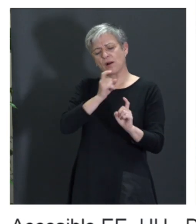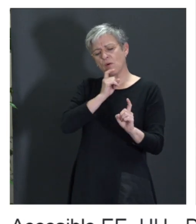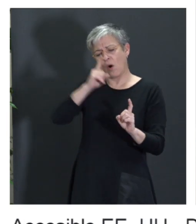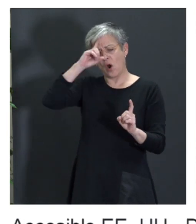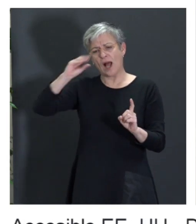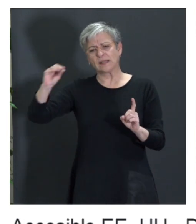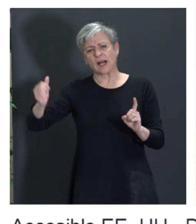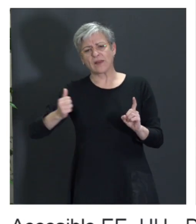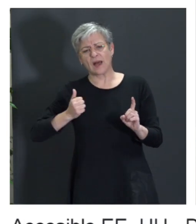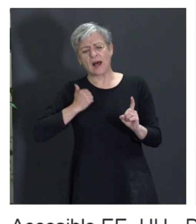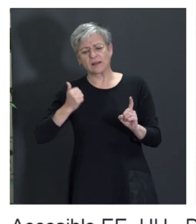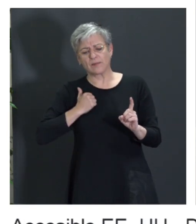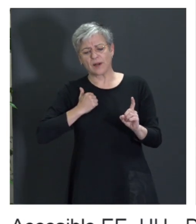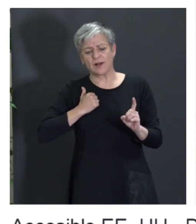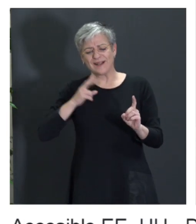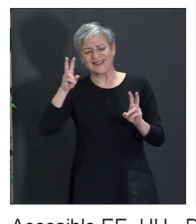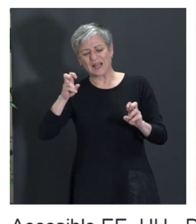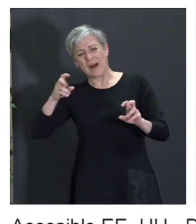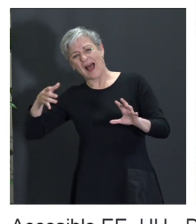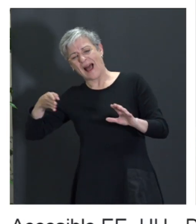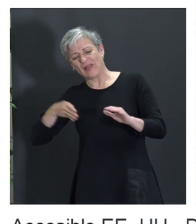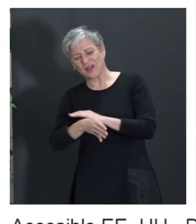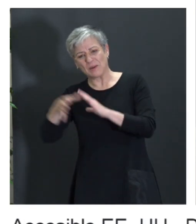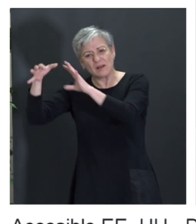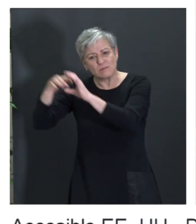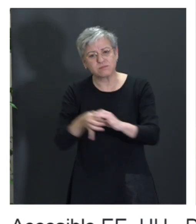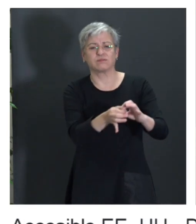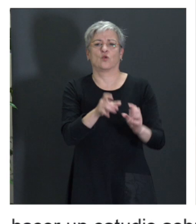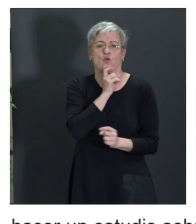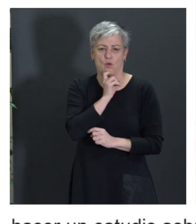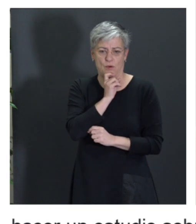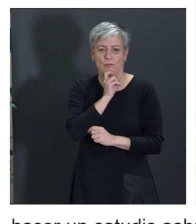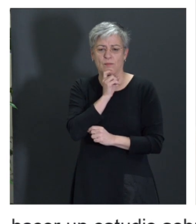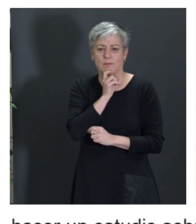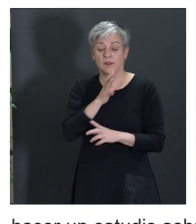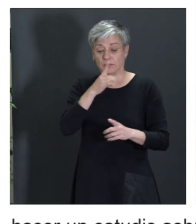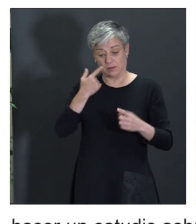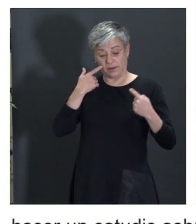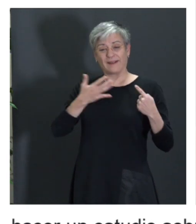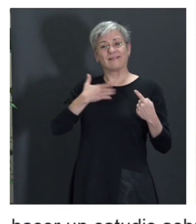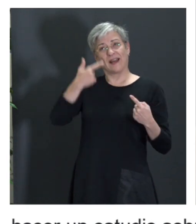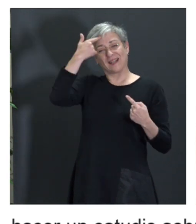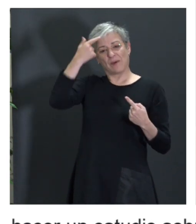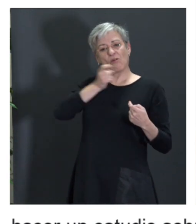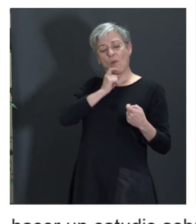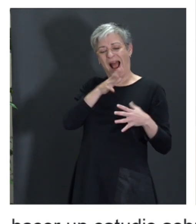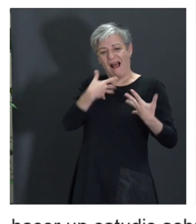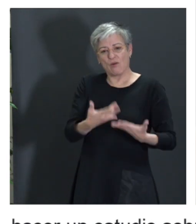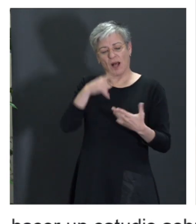servir para apoyar los temas relacionados con la accesibilidad. Para ver un poco cómo está el estado actual de la inteligencia artificial